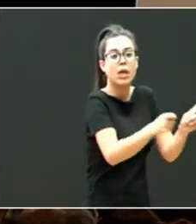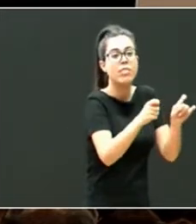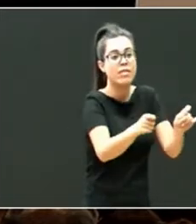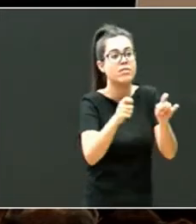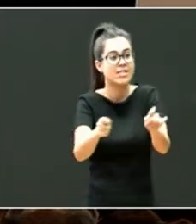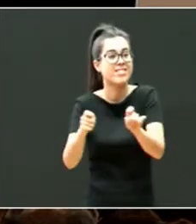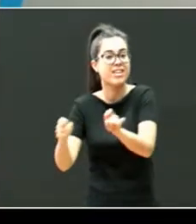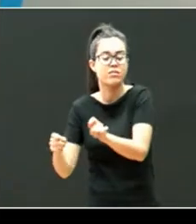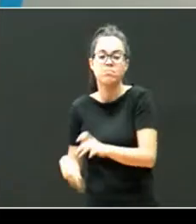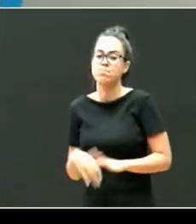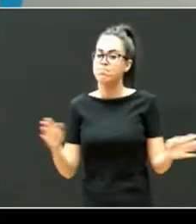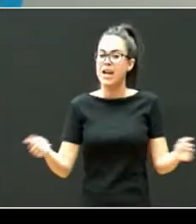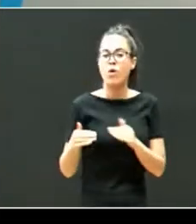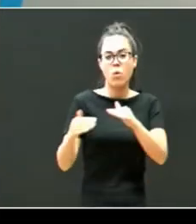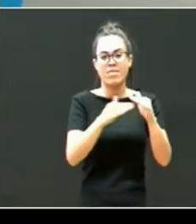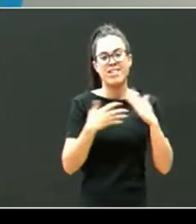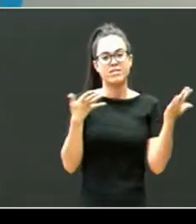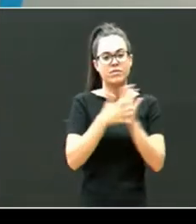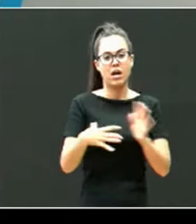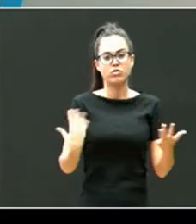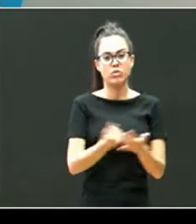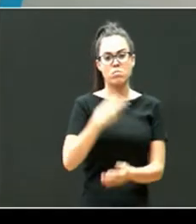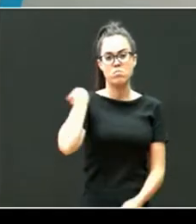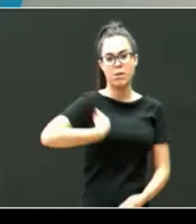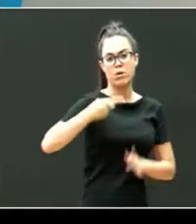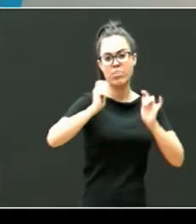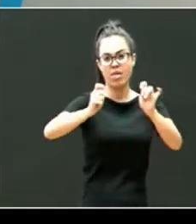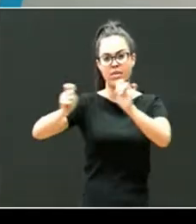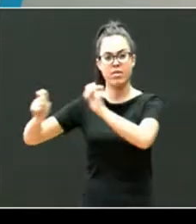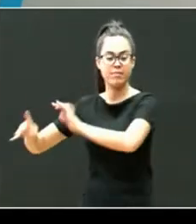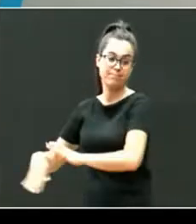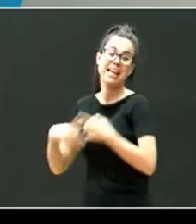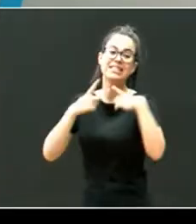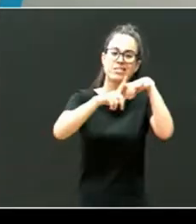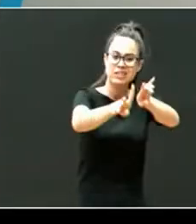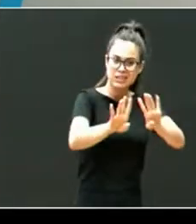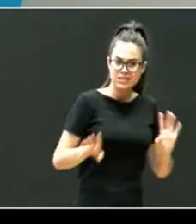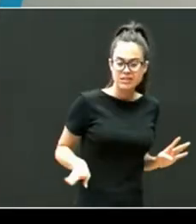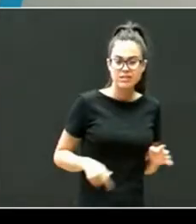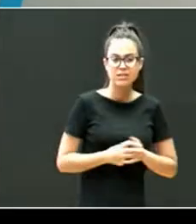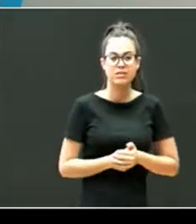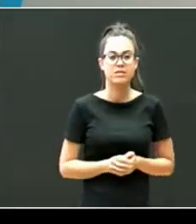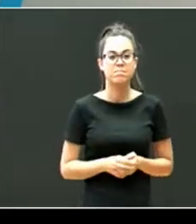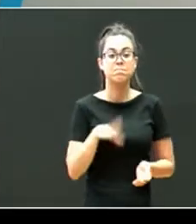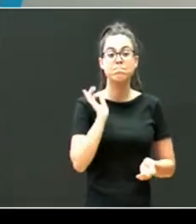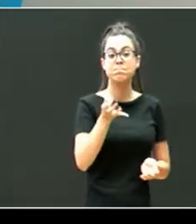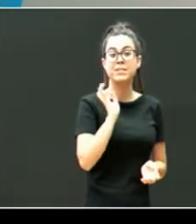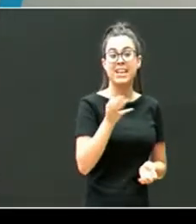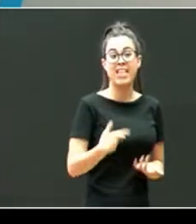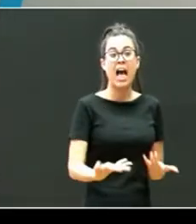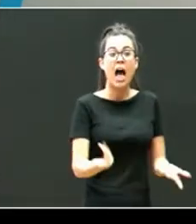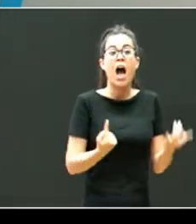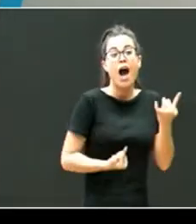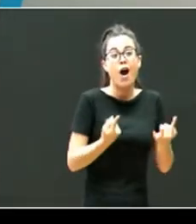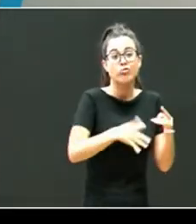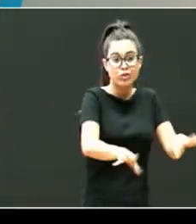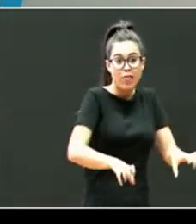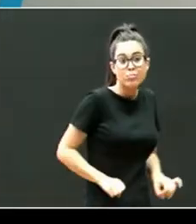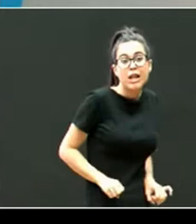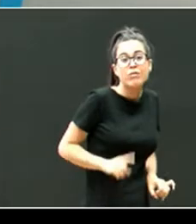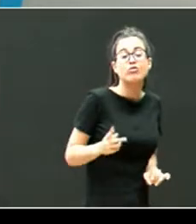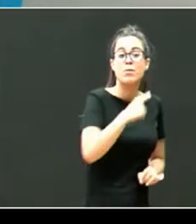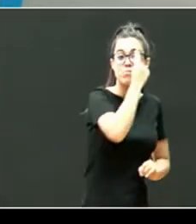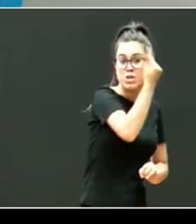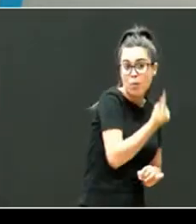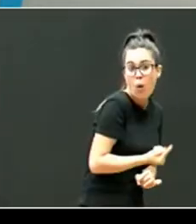significa darle a todas as persoas o mesmo é evidente que habrá adoptados como o chico que está a la izquierda máis alto que pode